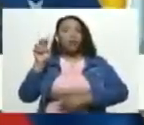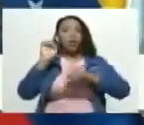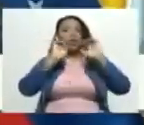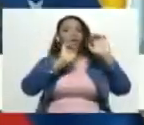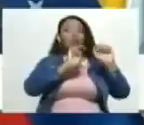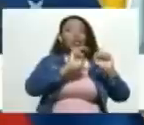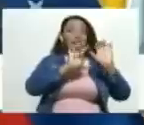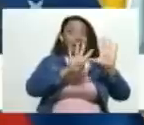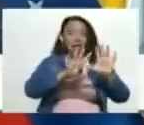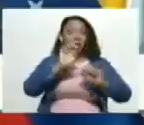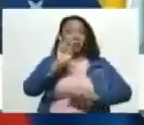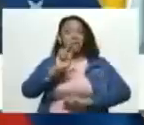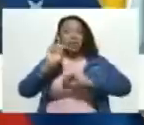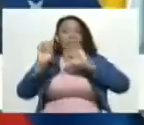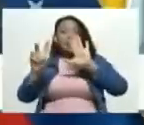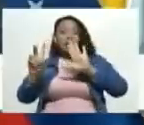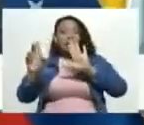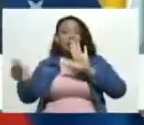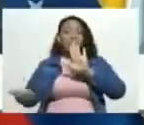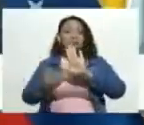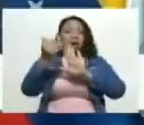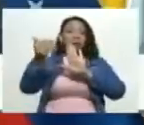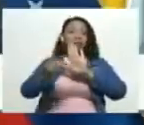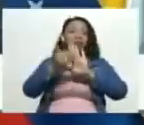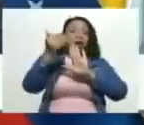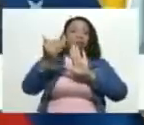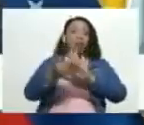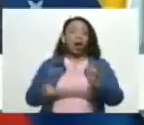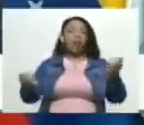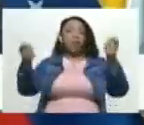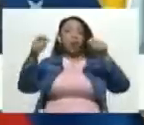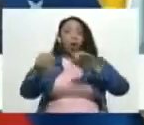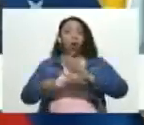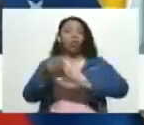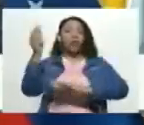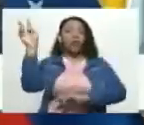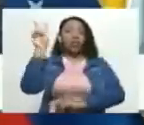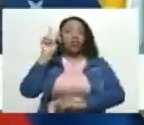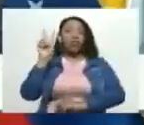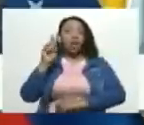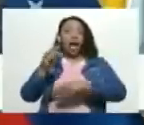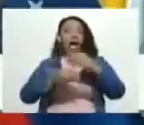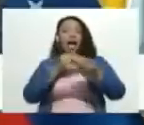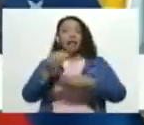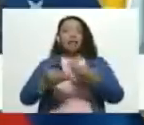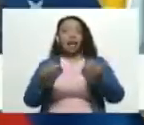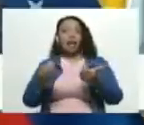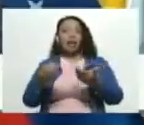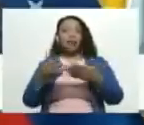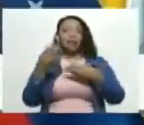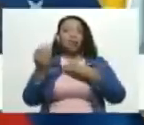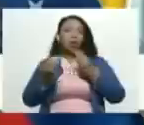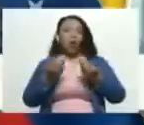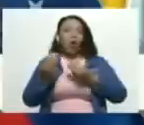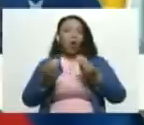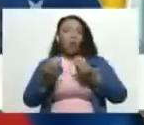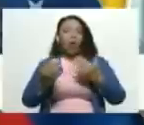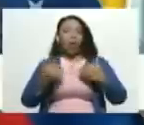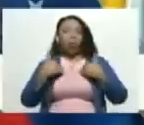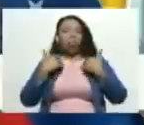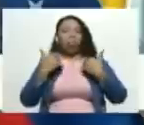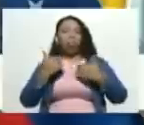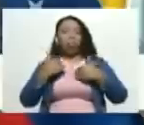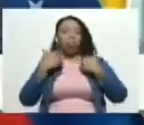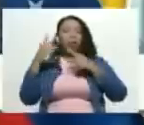927 medidas coercitivas unilaterales destinadas a provocar obviamente sufrimiento,